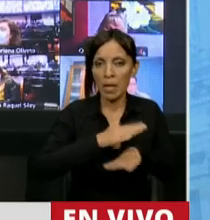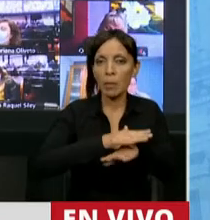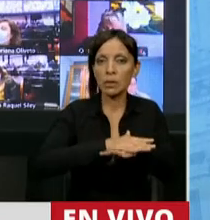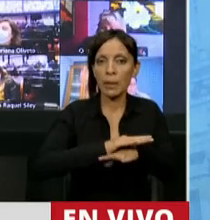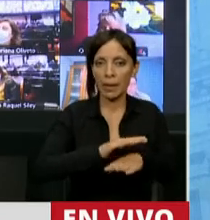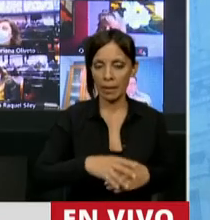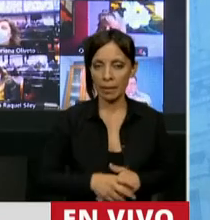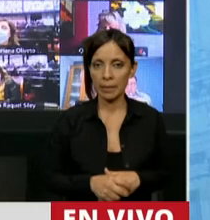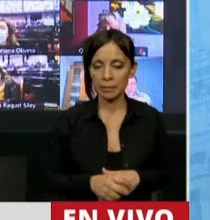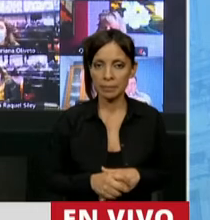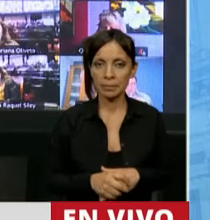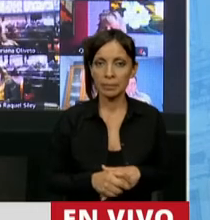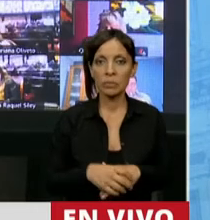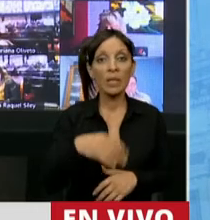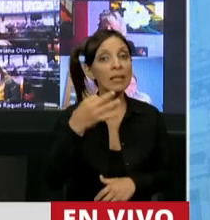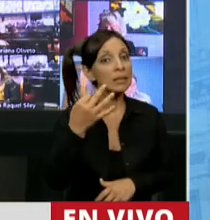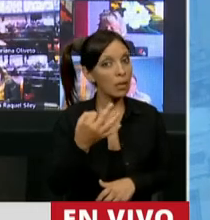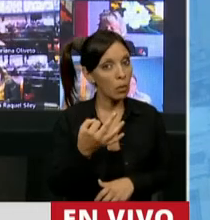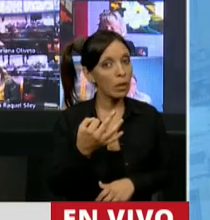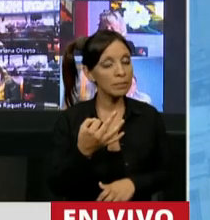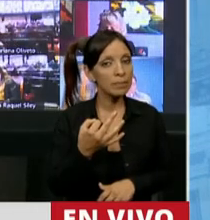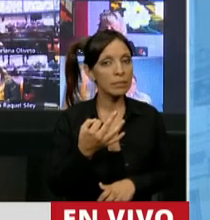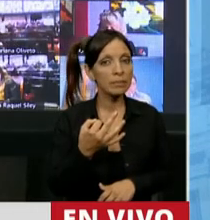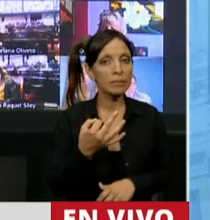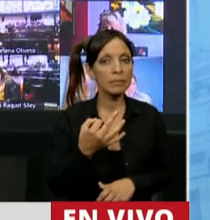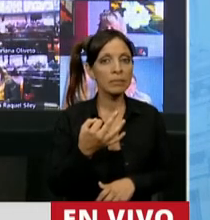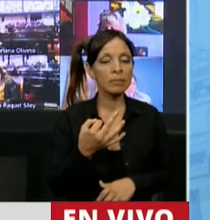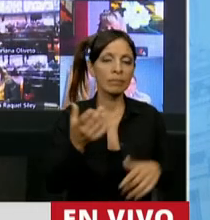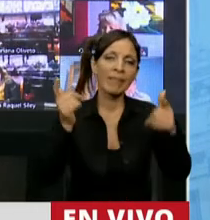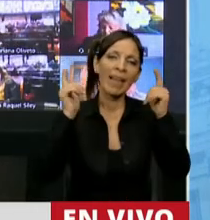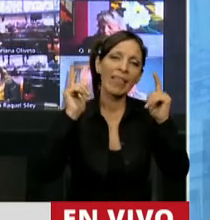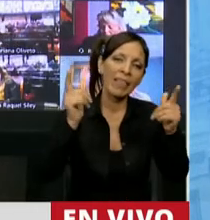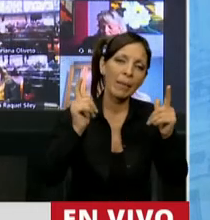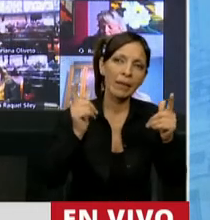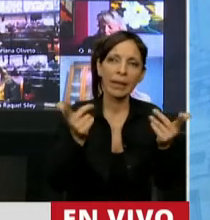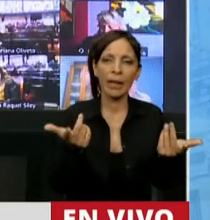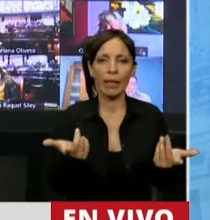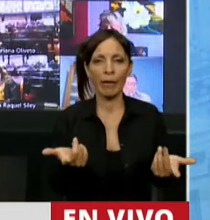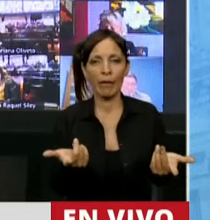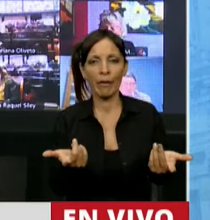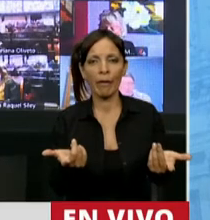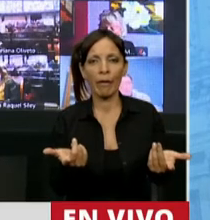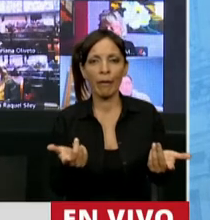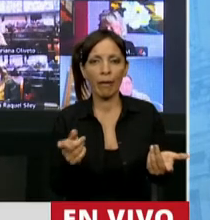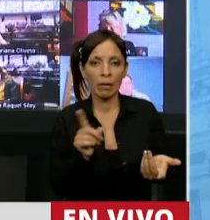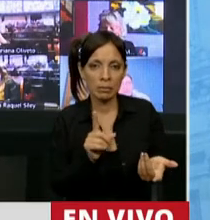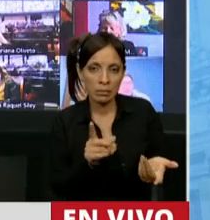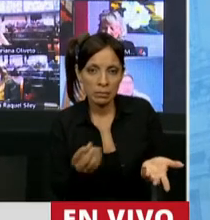pero seguramente no es divertido hacerte 8